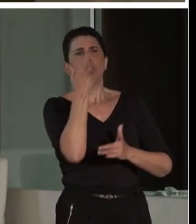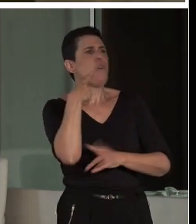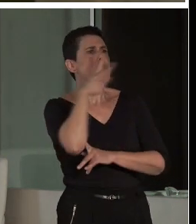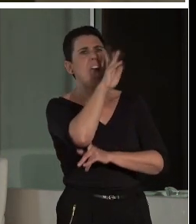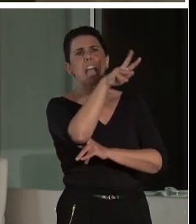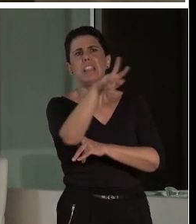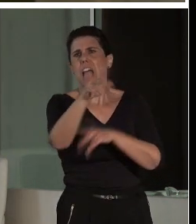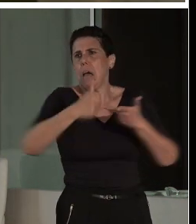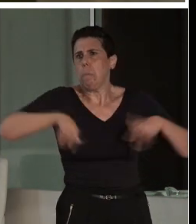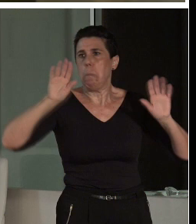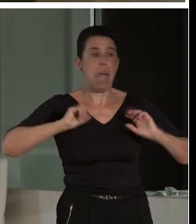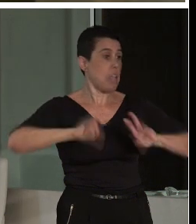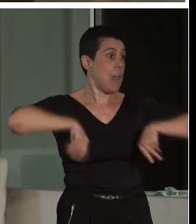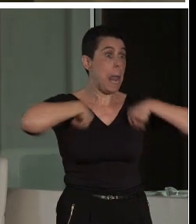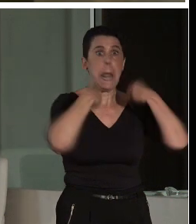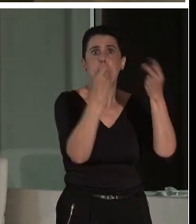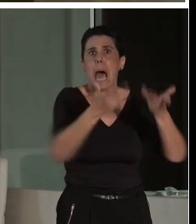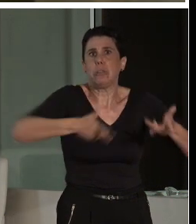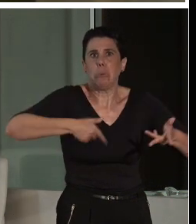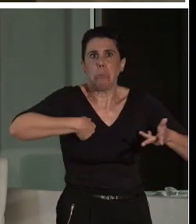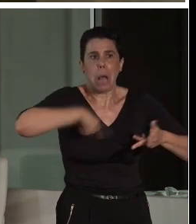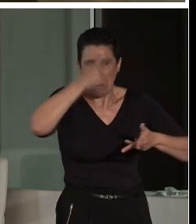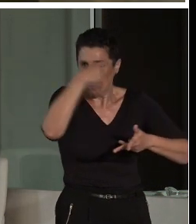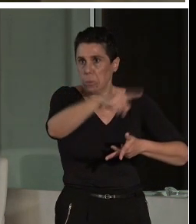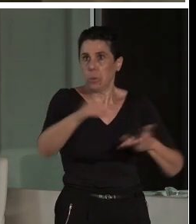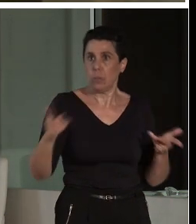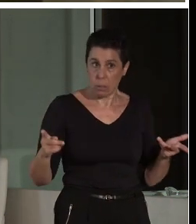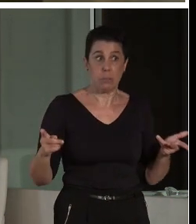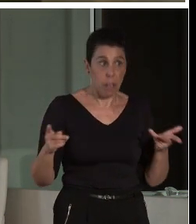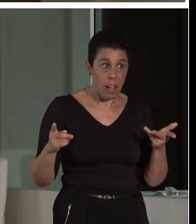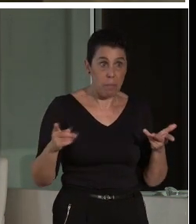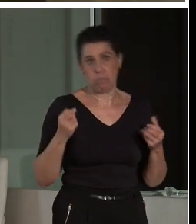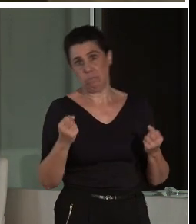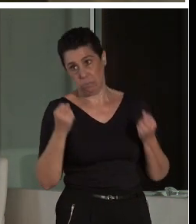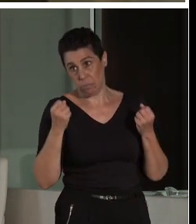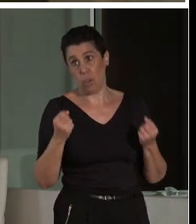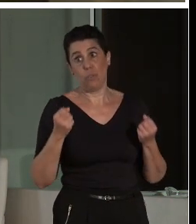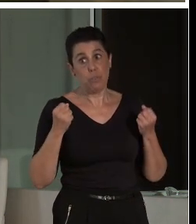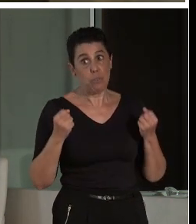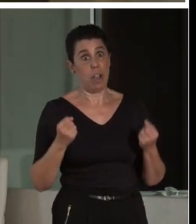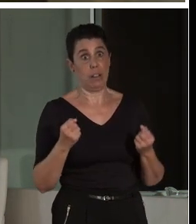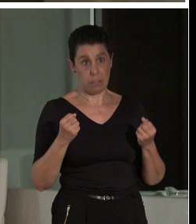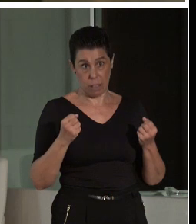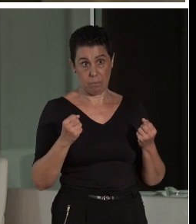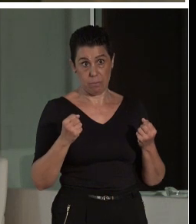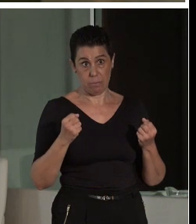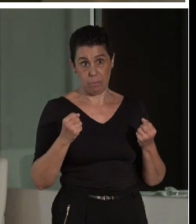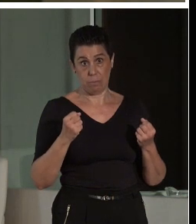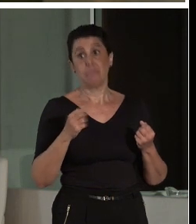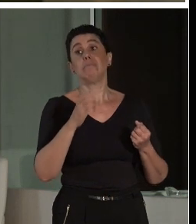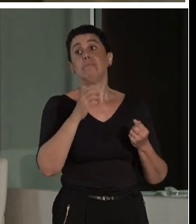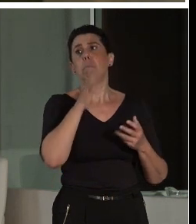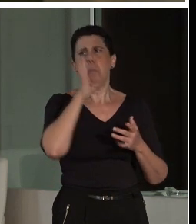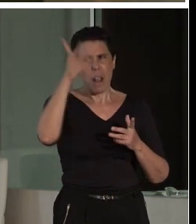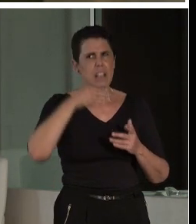eres de aquí, ya supieras… Claro, es así, ¿no? Es duro, ¿eh? Es duro porque nos han ganado la partida con un patrimonio mucho